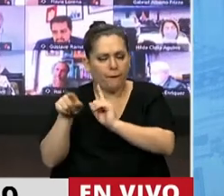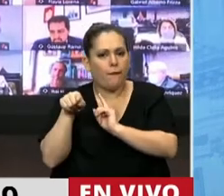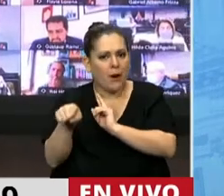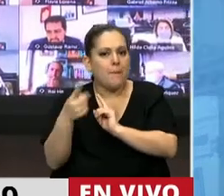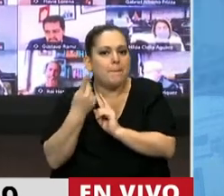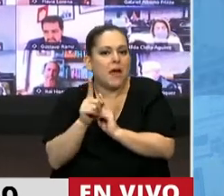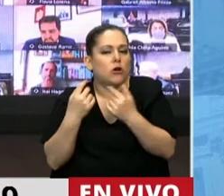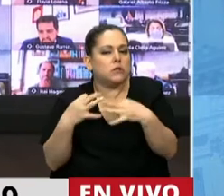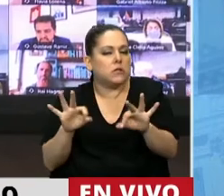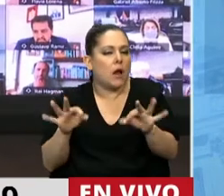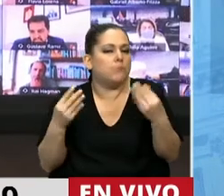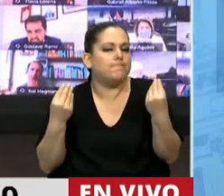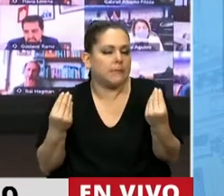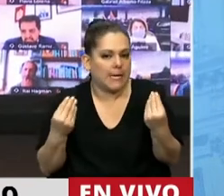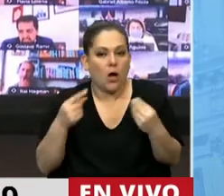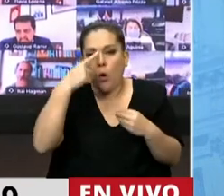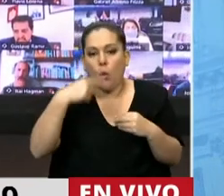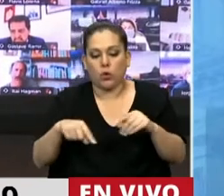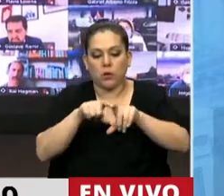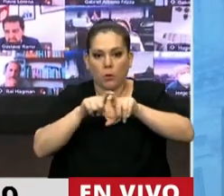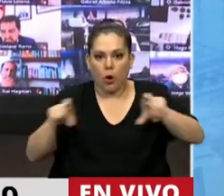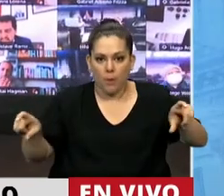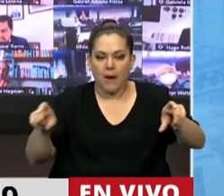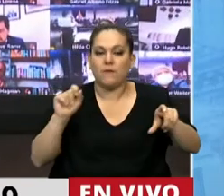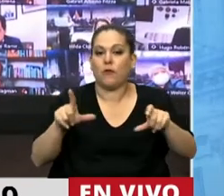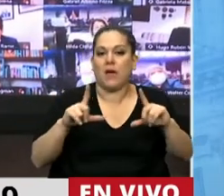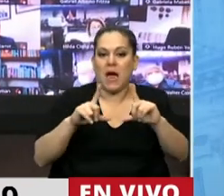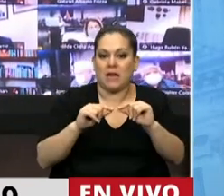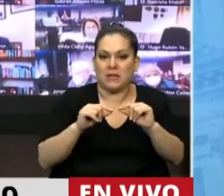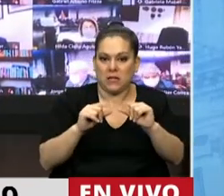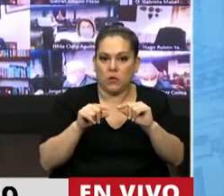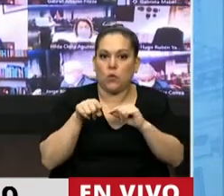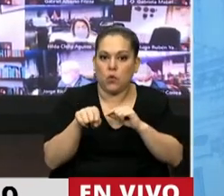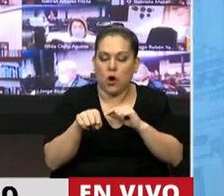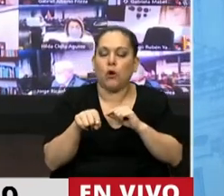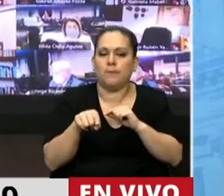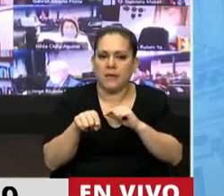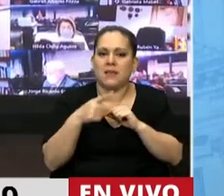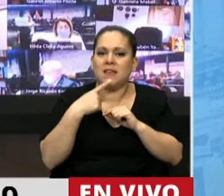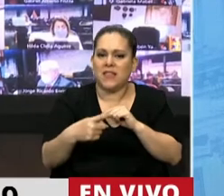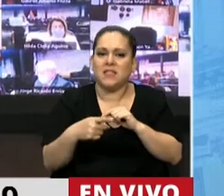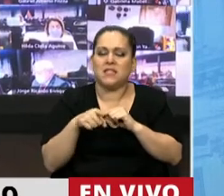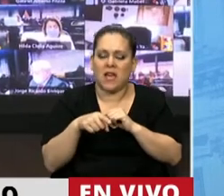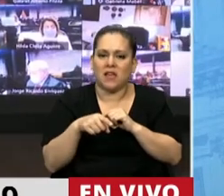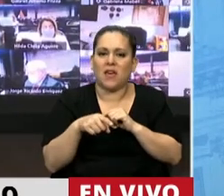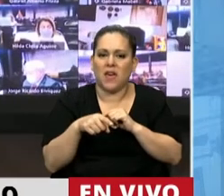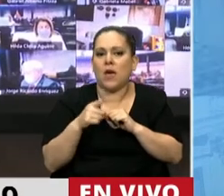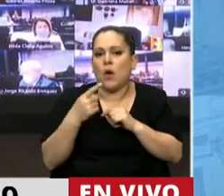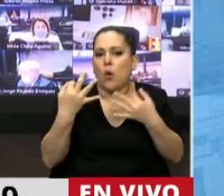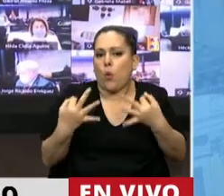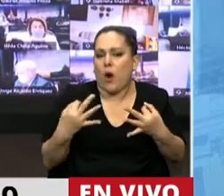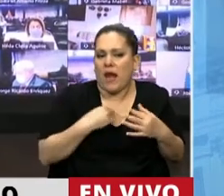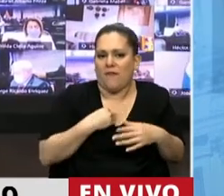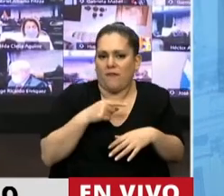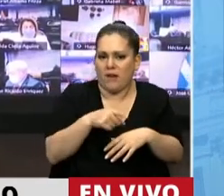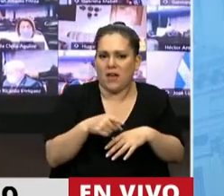el caso del último párrafo establecido en el artículo anterior, es decir, a los adquirentes de buena fe a